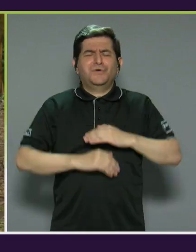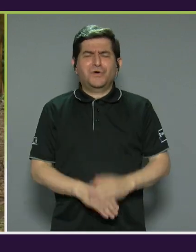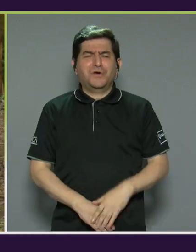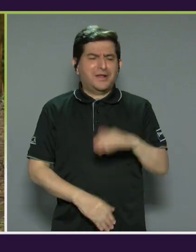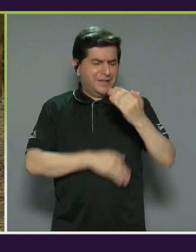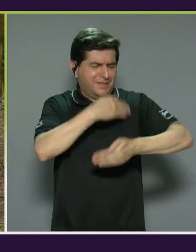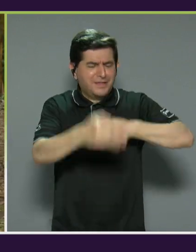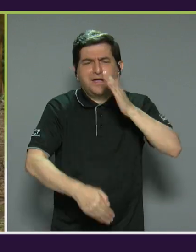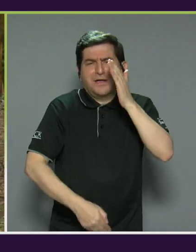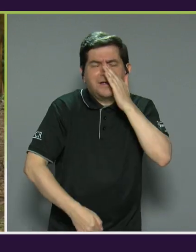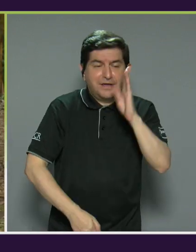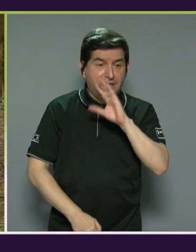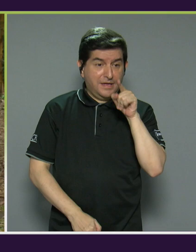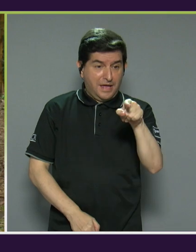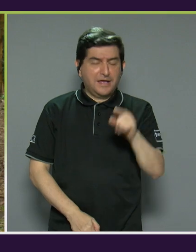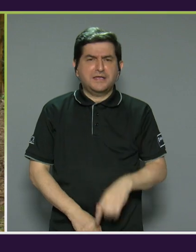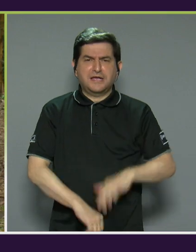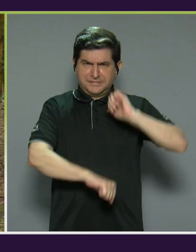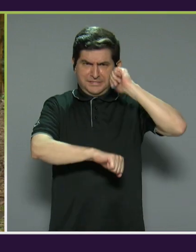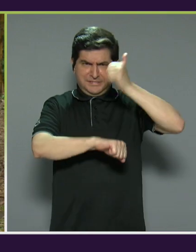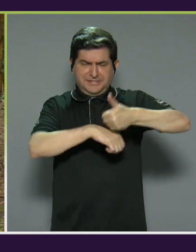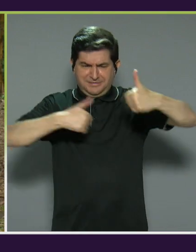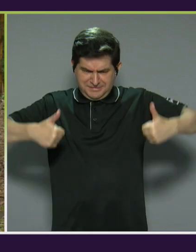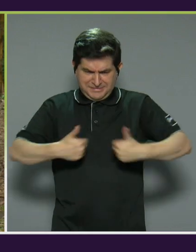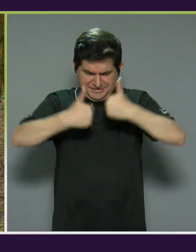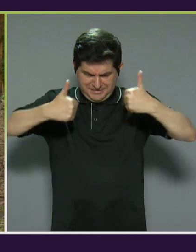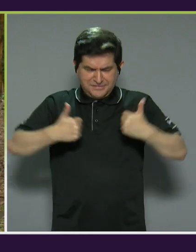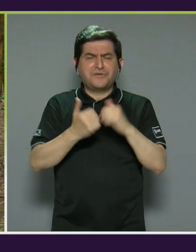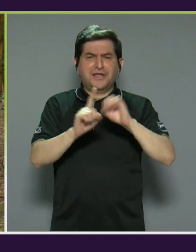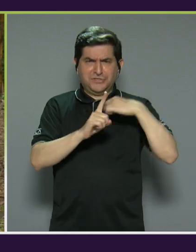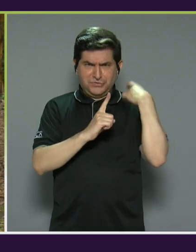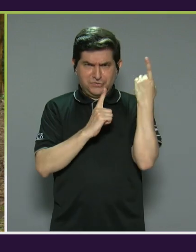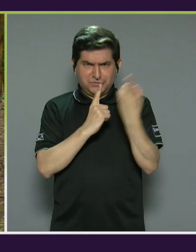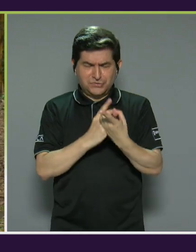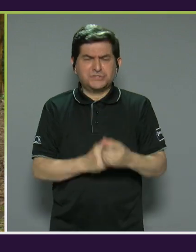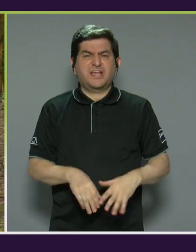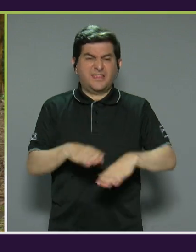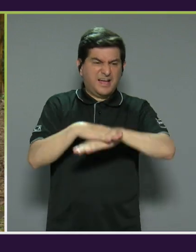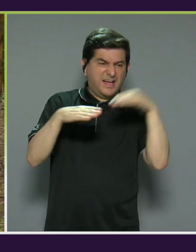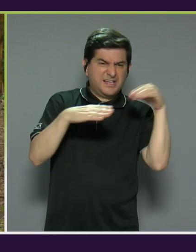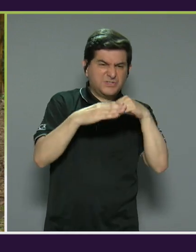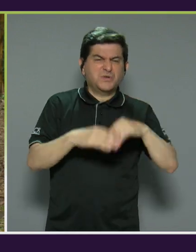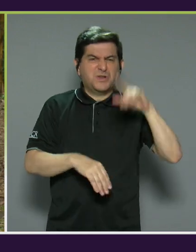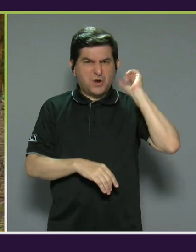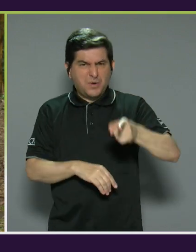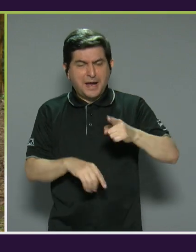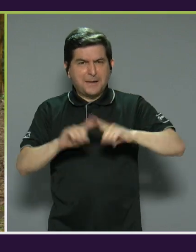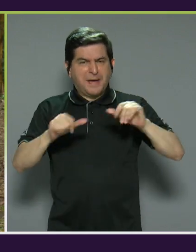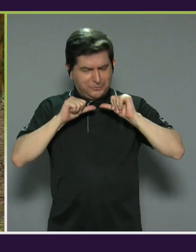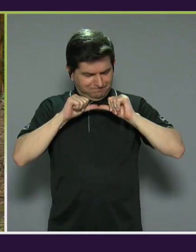maternidad y de haberse impuesto a los desafíos que una sociedad excluyente les ha impuesto.